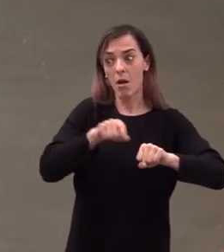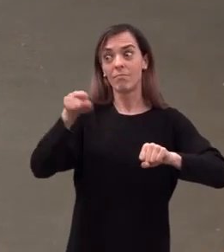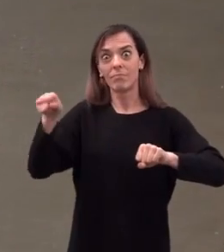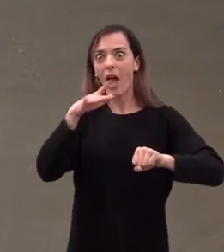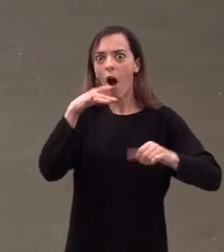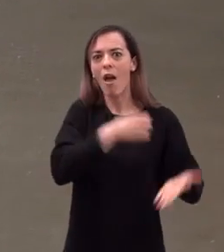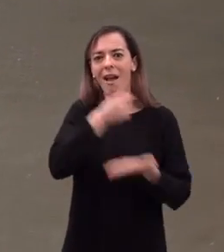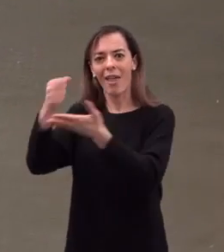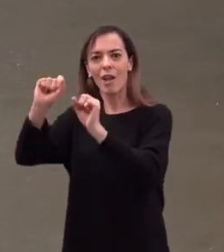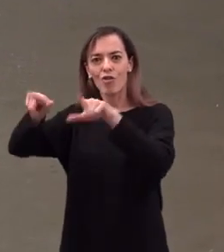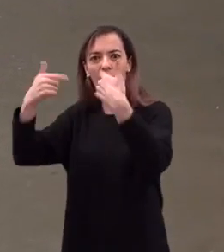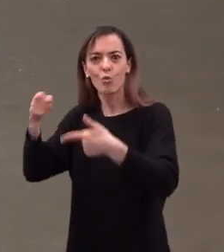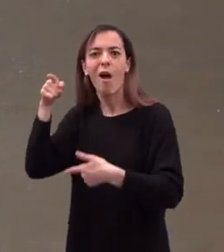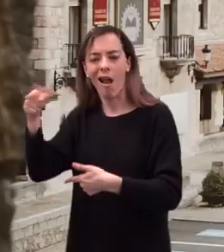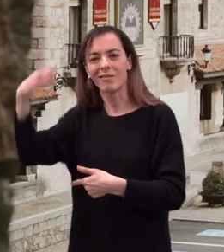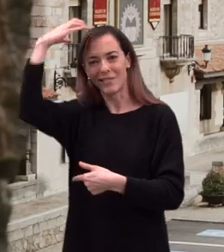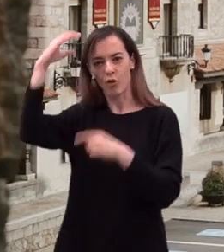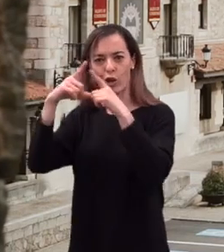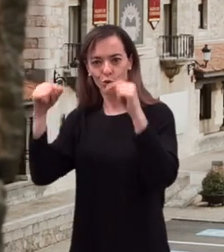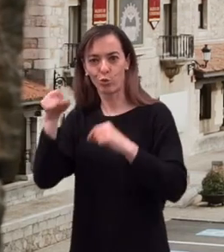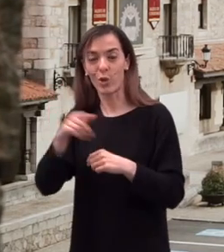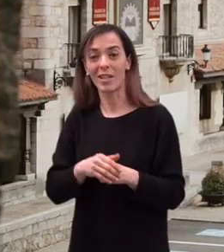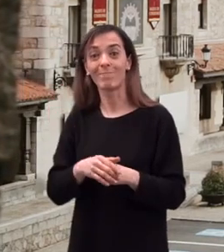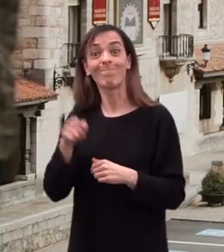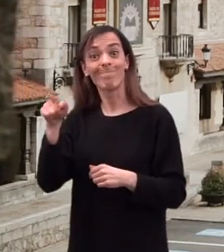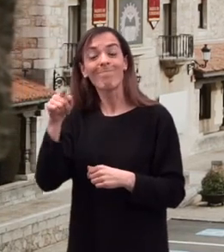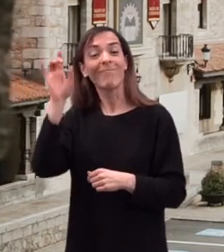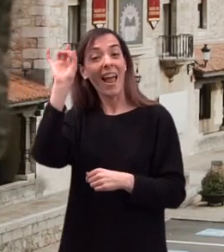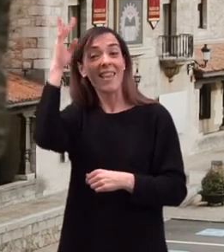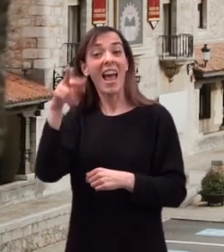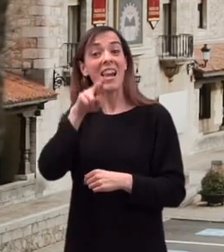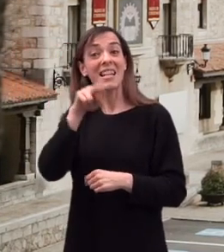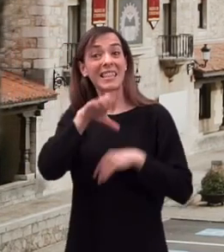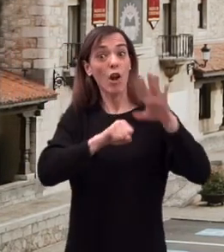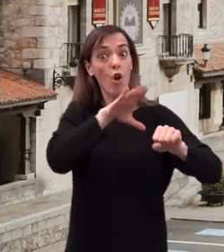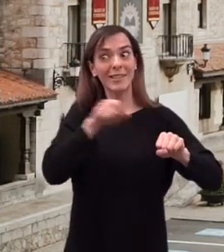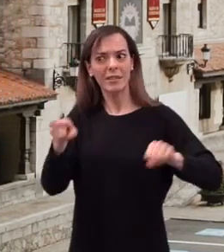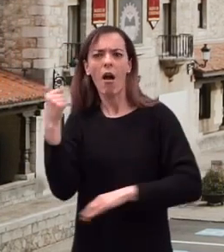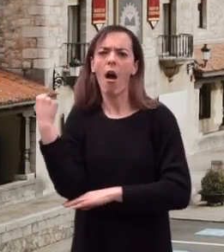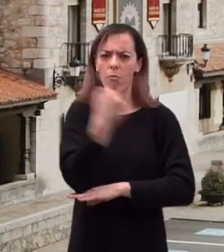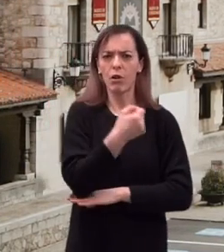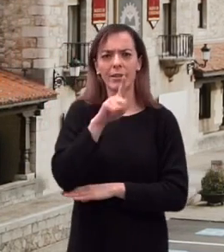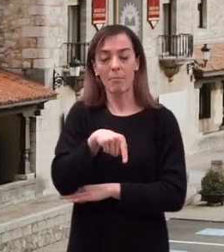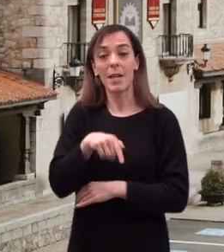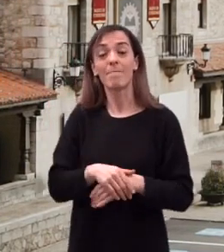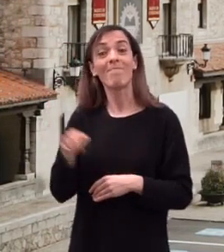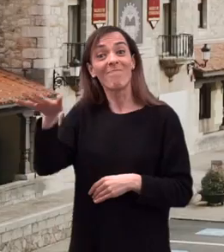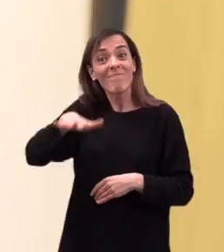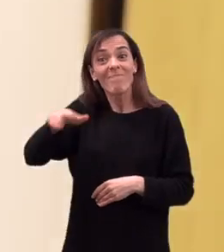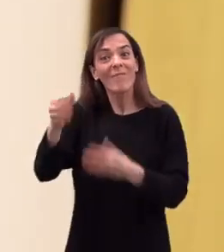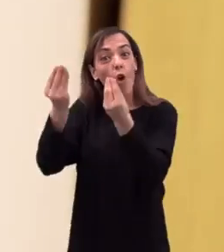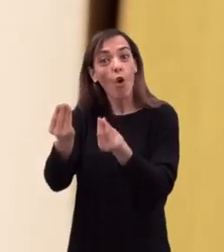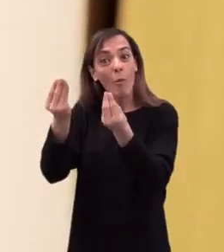Este planteamiento apoyó la idea de la reconquista y situó en Covadonga el origen de la monarquía